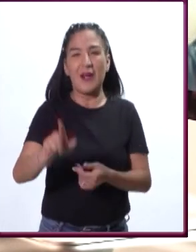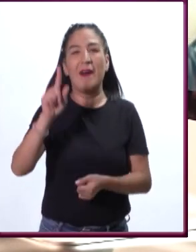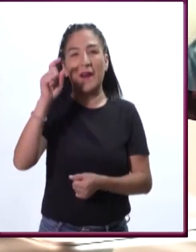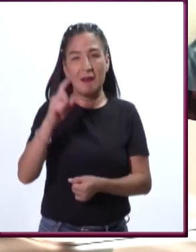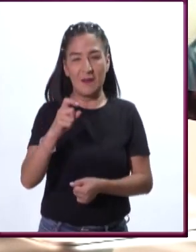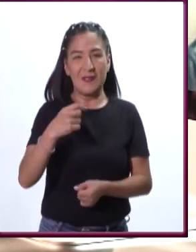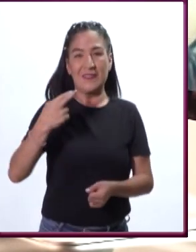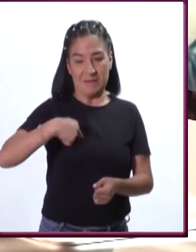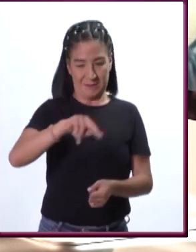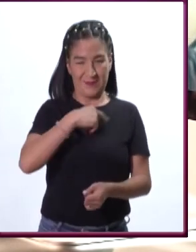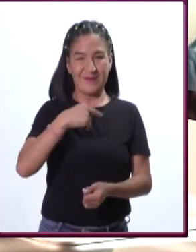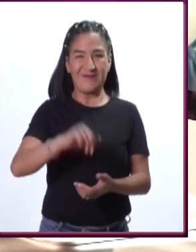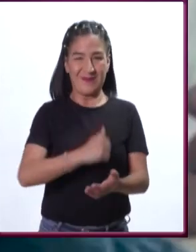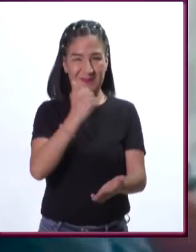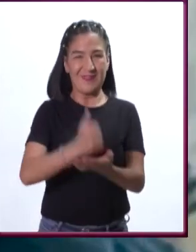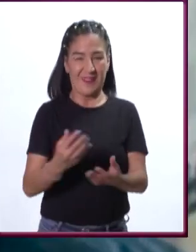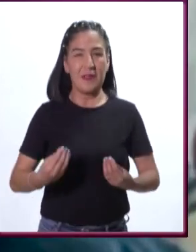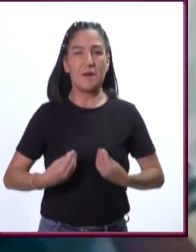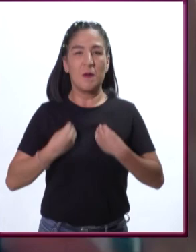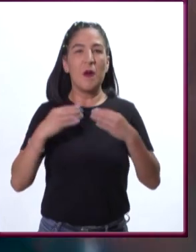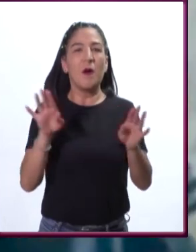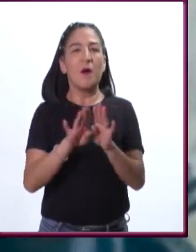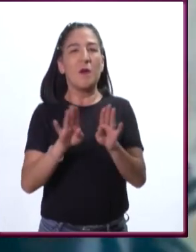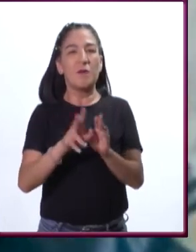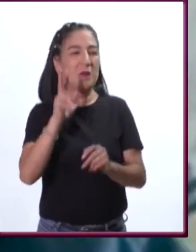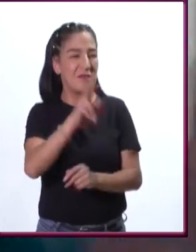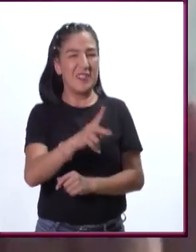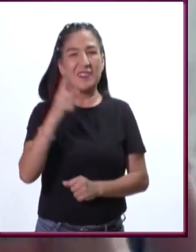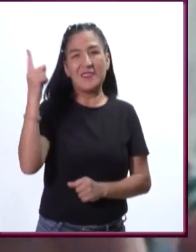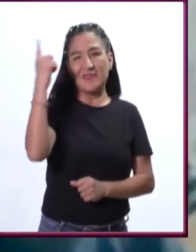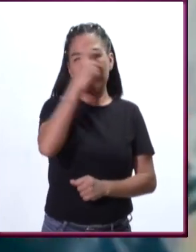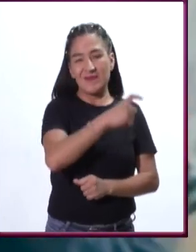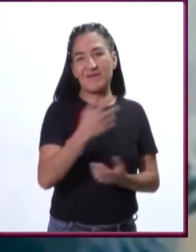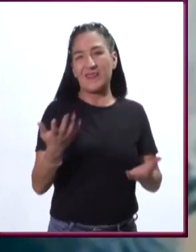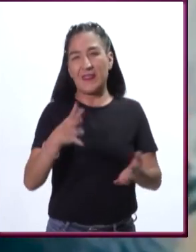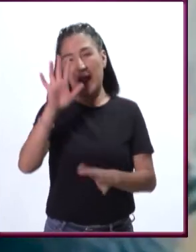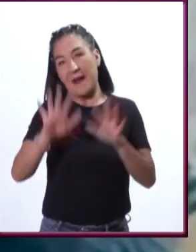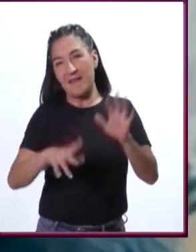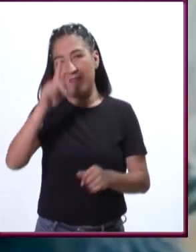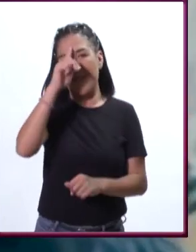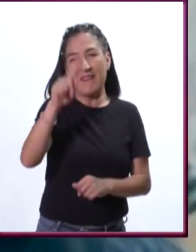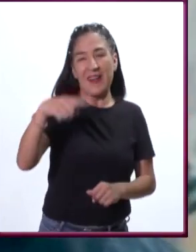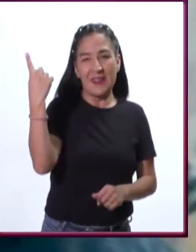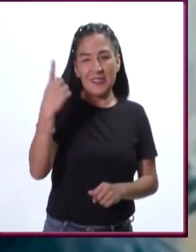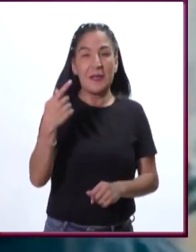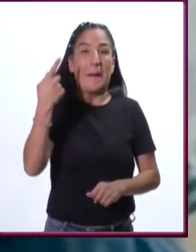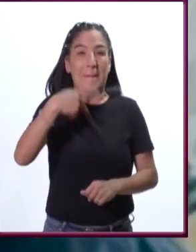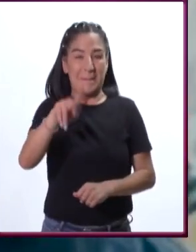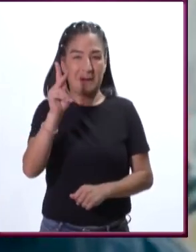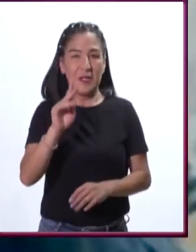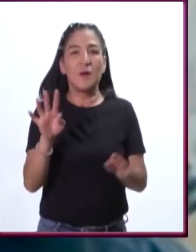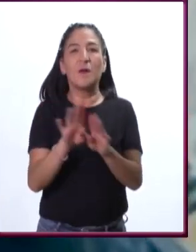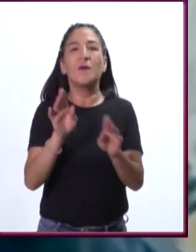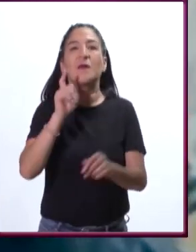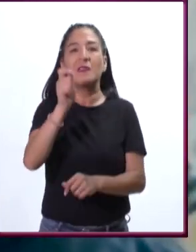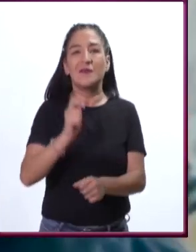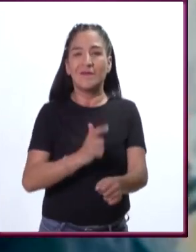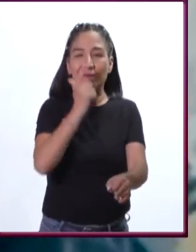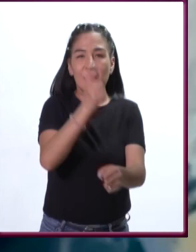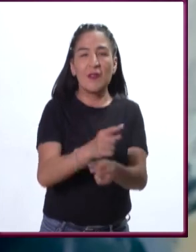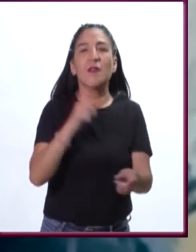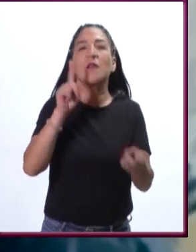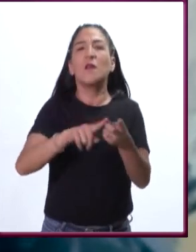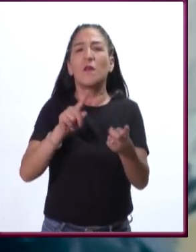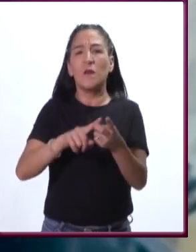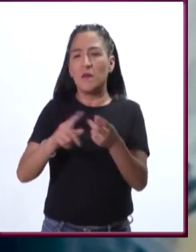los urbanos, se nos hace a veces muy difícil, a veces muy fácil, pero es cuestión de encontrar